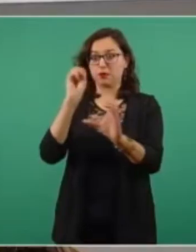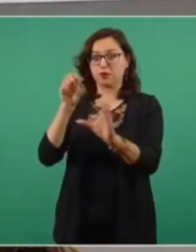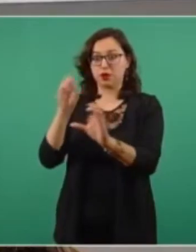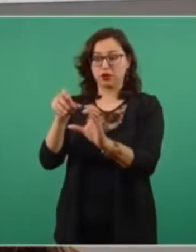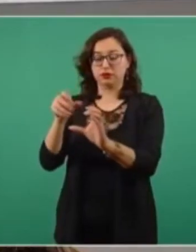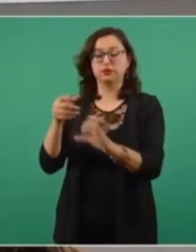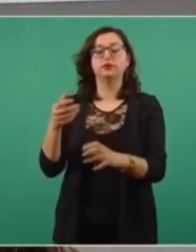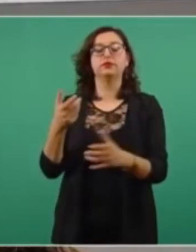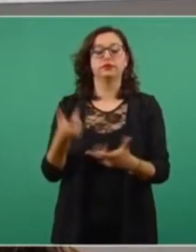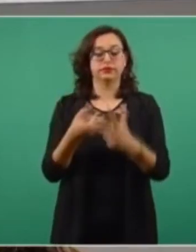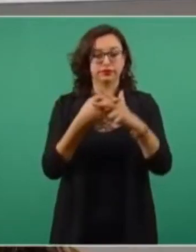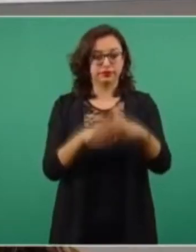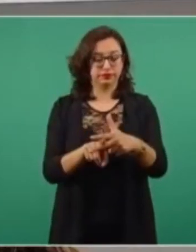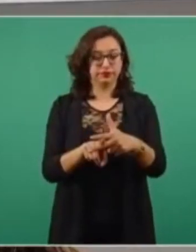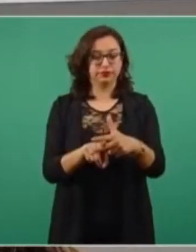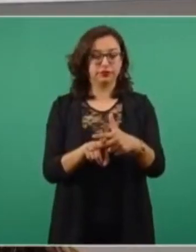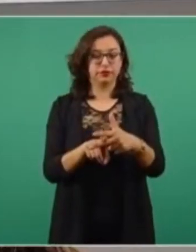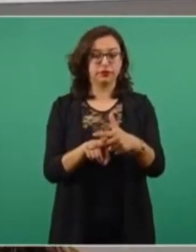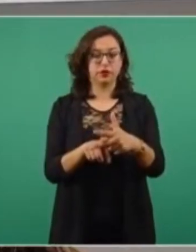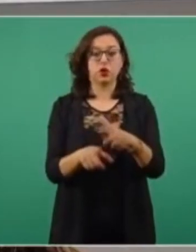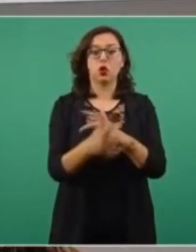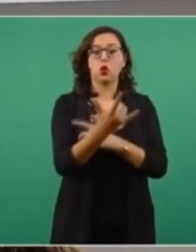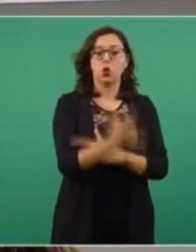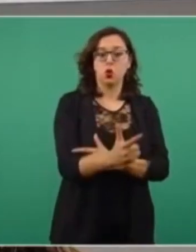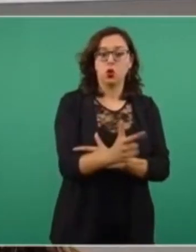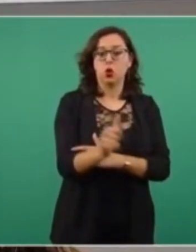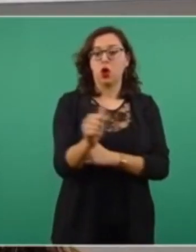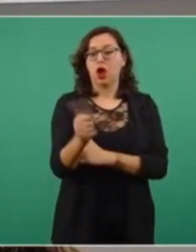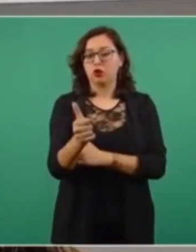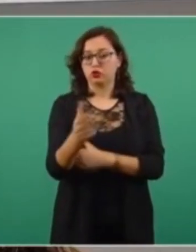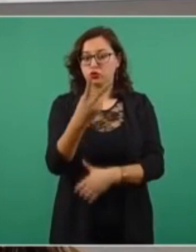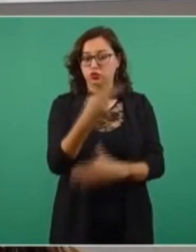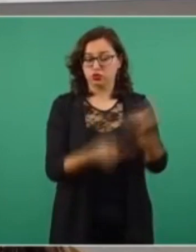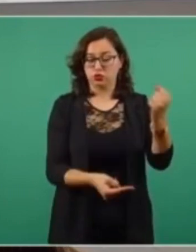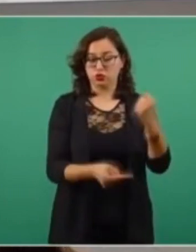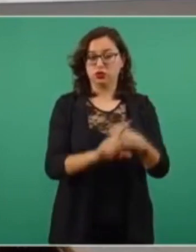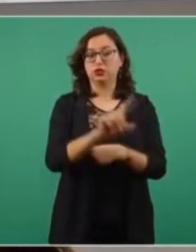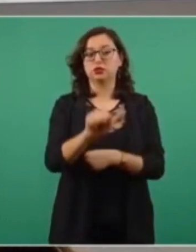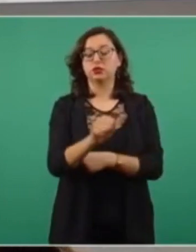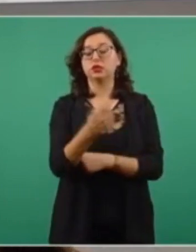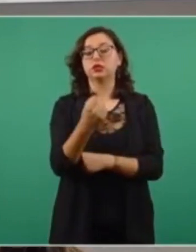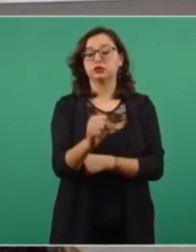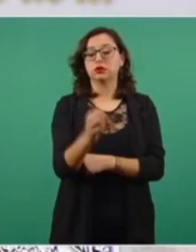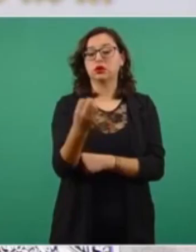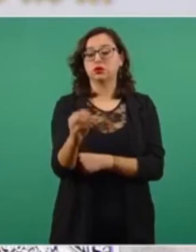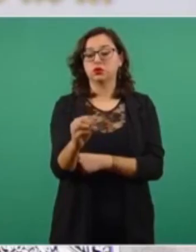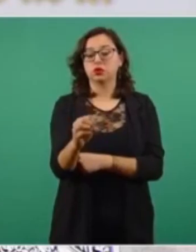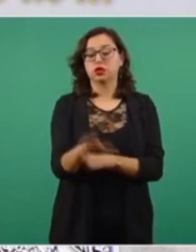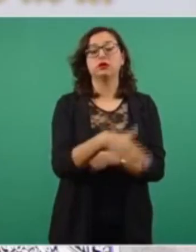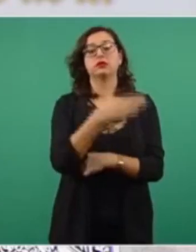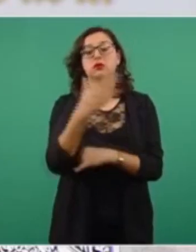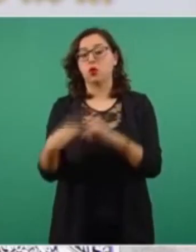bimestre julio-agosto, luego septiembre-octubre, luego noviembre